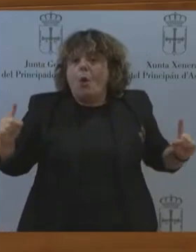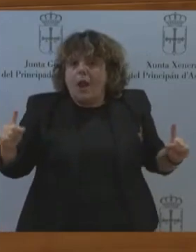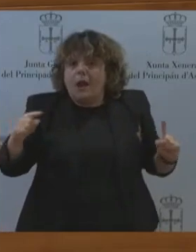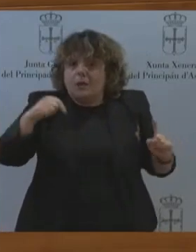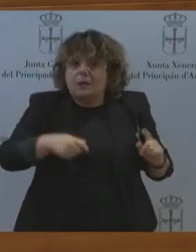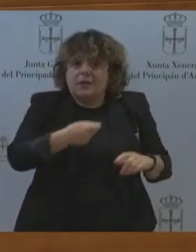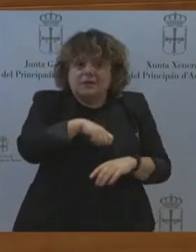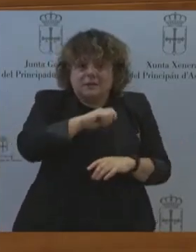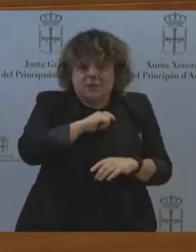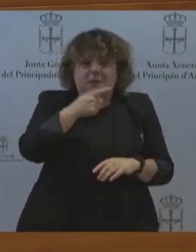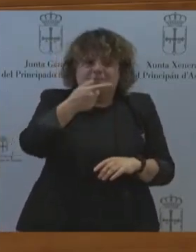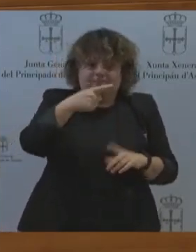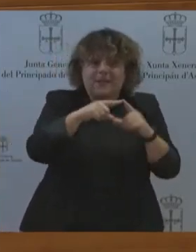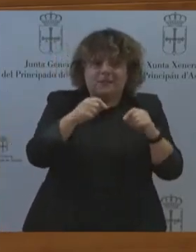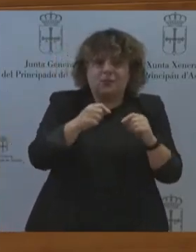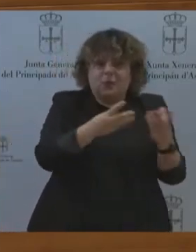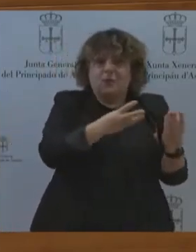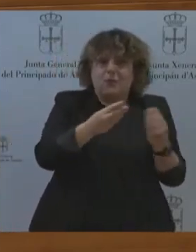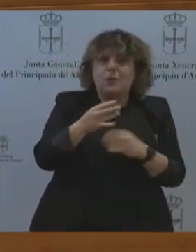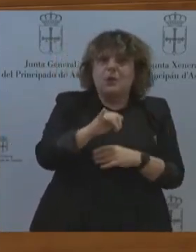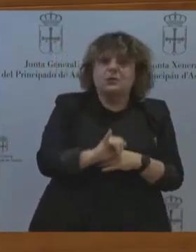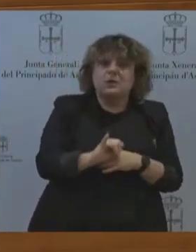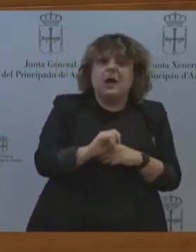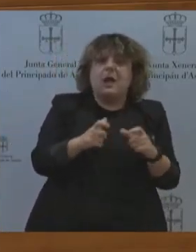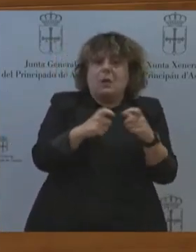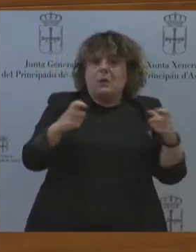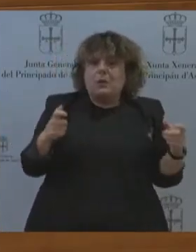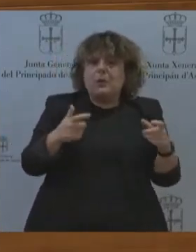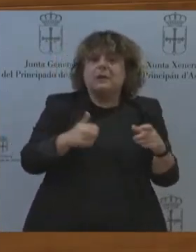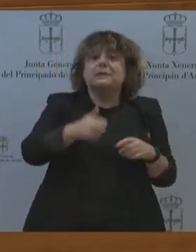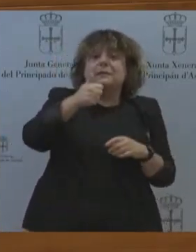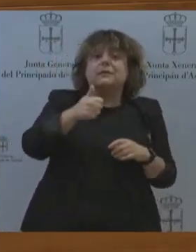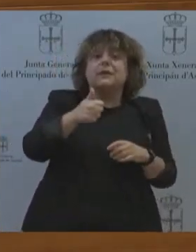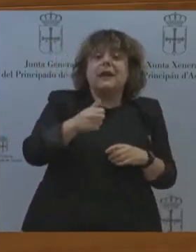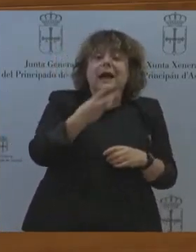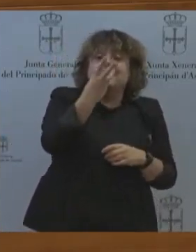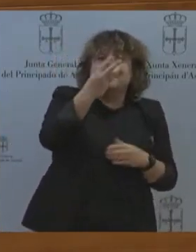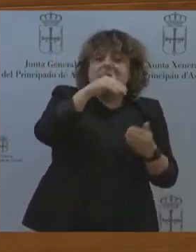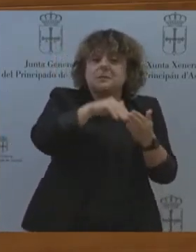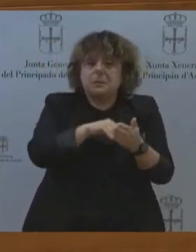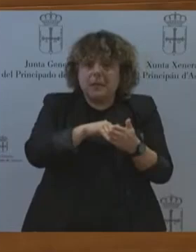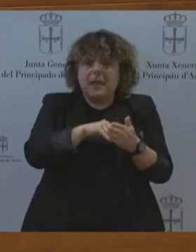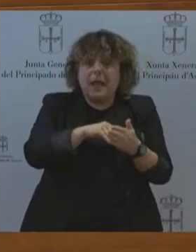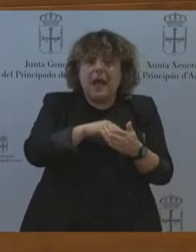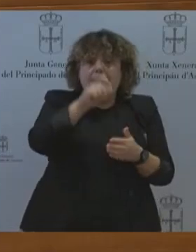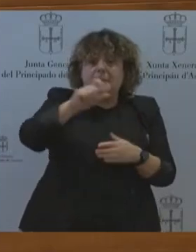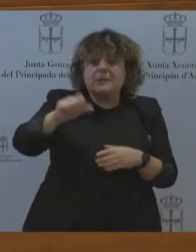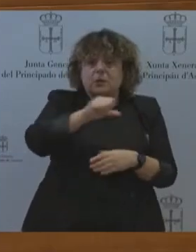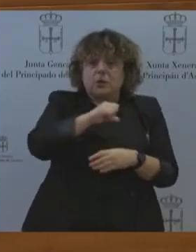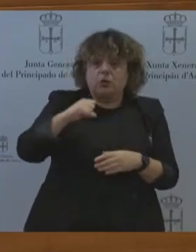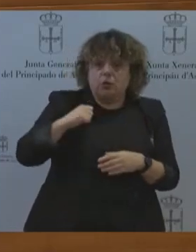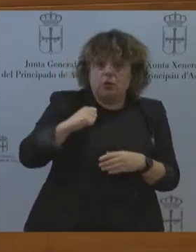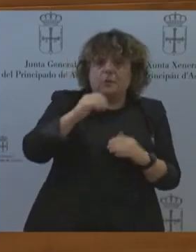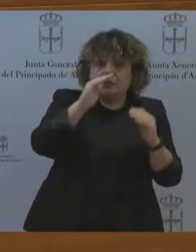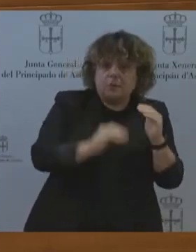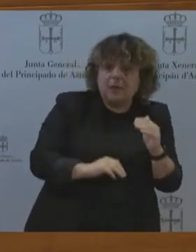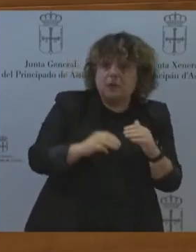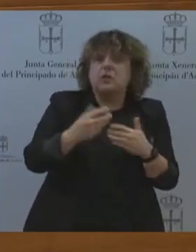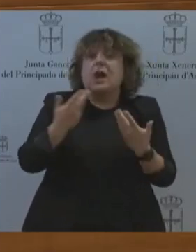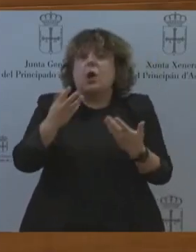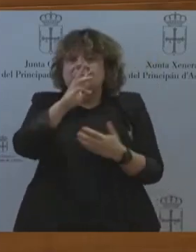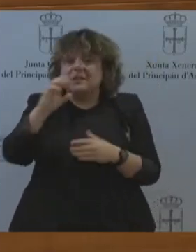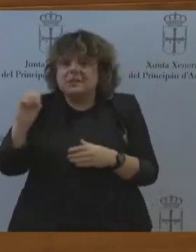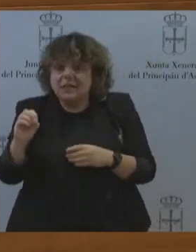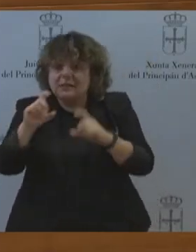que hoy tenemos 3.000 autónomos menos y casi 600 empresas menos que hace cuatro años, entre ellas algunas de especial relevancia para